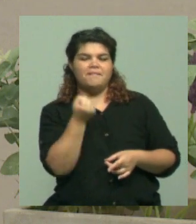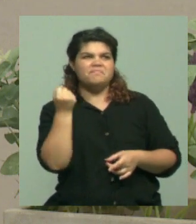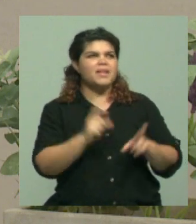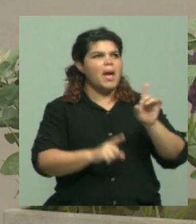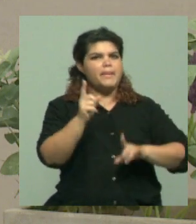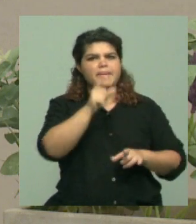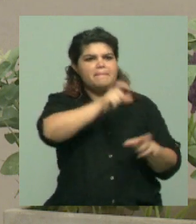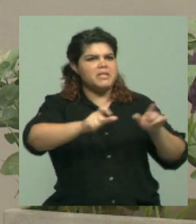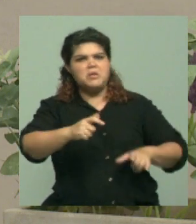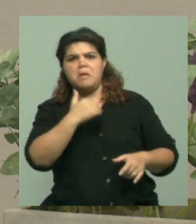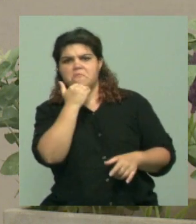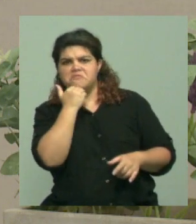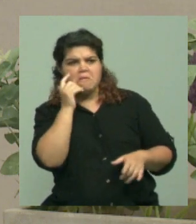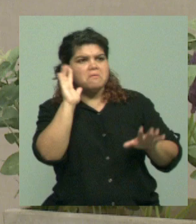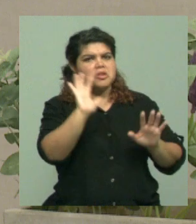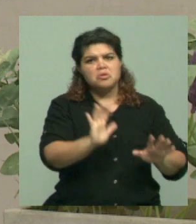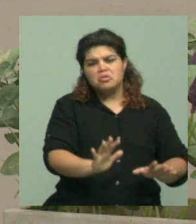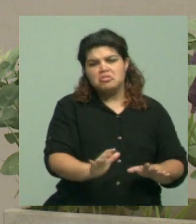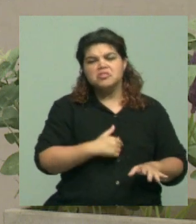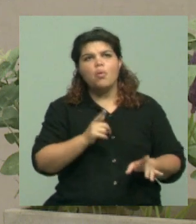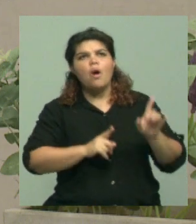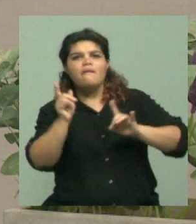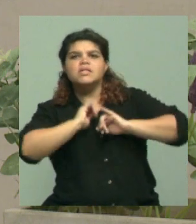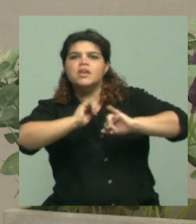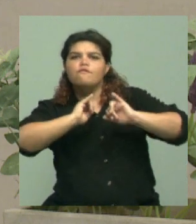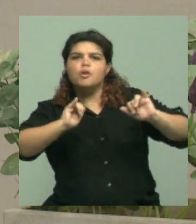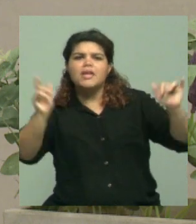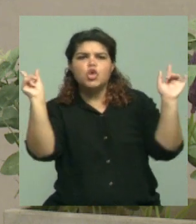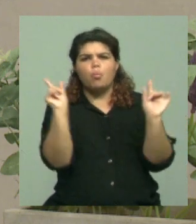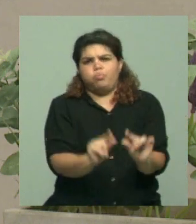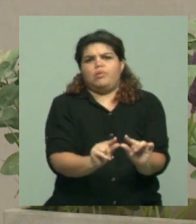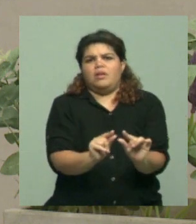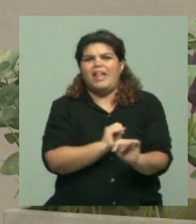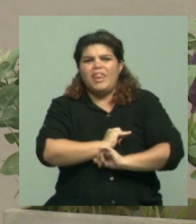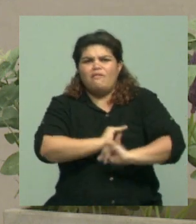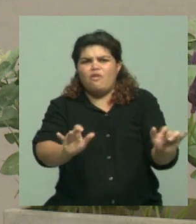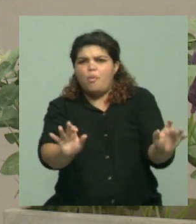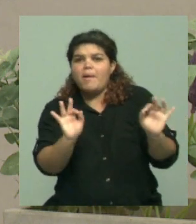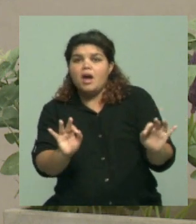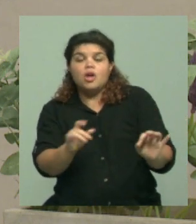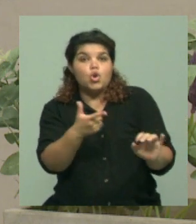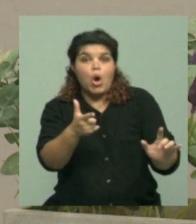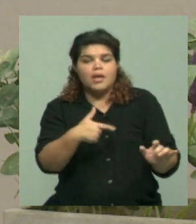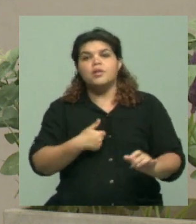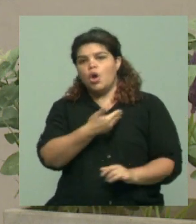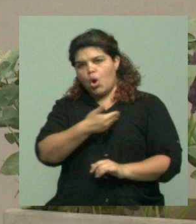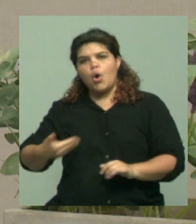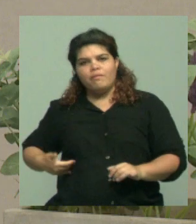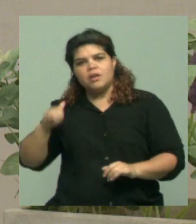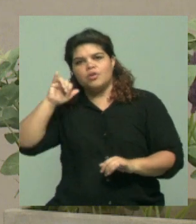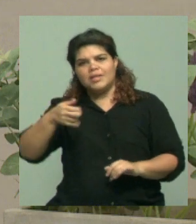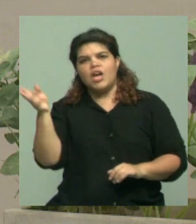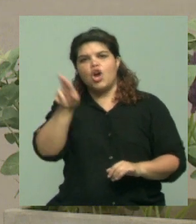concepto de o tienen tal vez la información, la mitad de la información de que obviamente el Estado hace el aporte a través del CONICET o